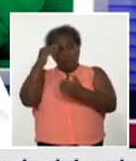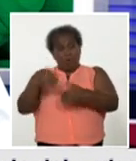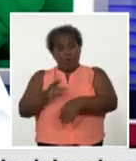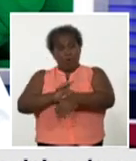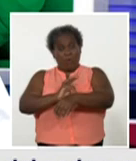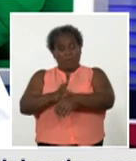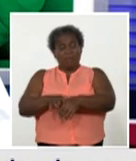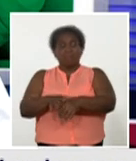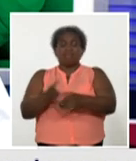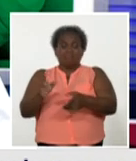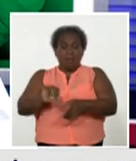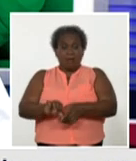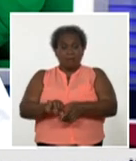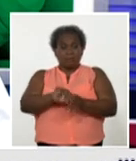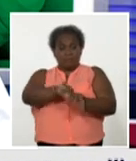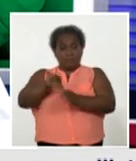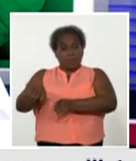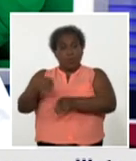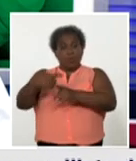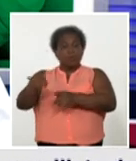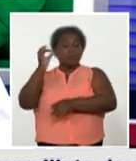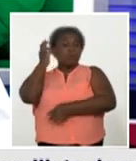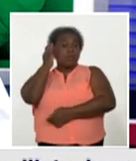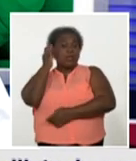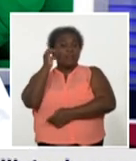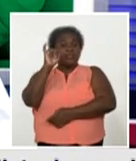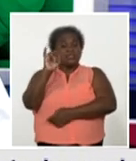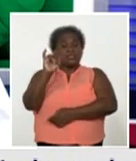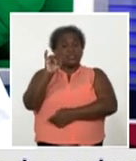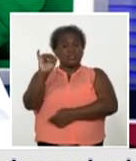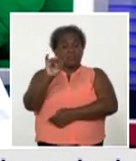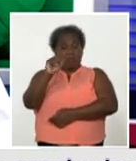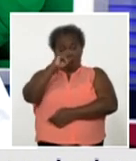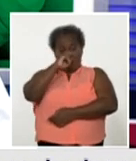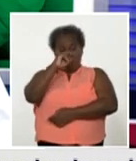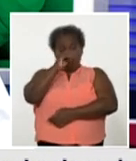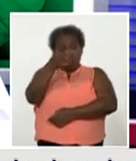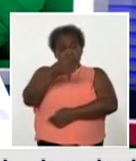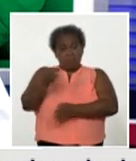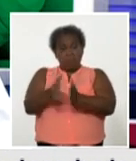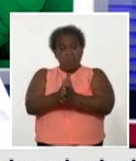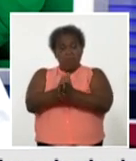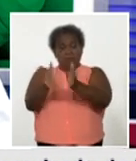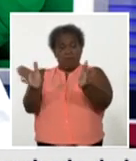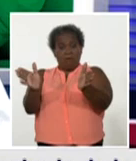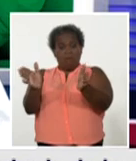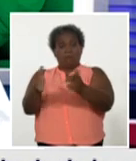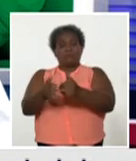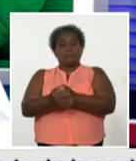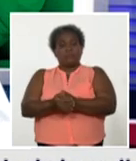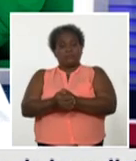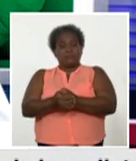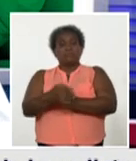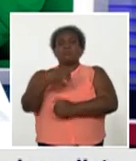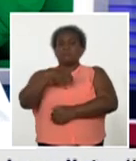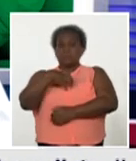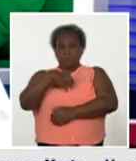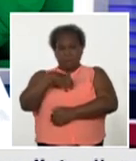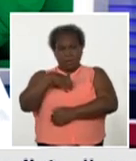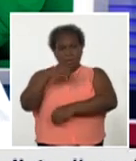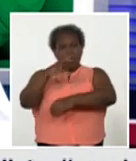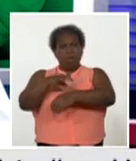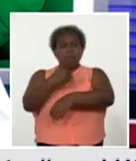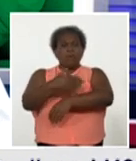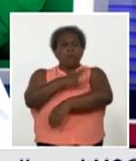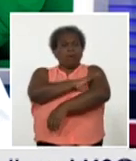una paciente de 76 años de edad del municipio San Miguel del Padrón, que también tenía antecedentes de hipertensión